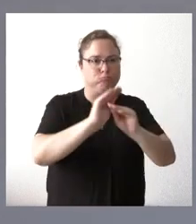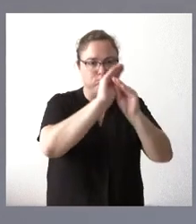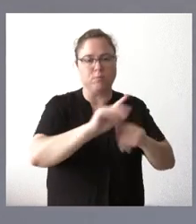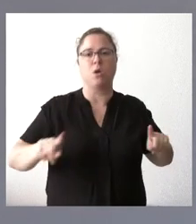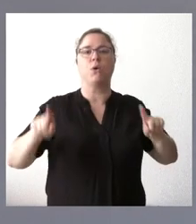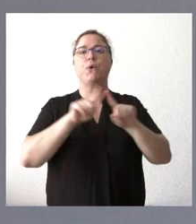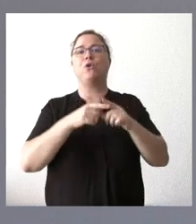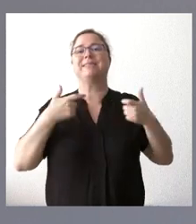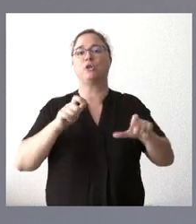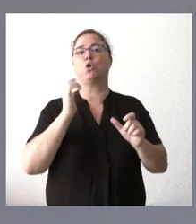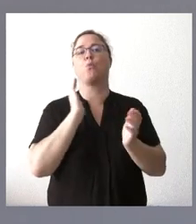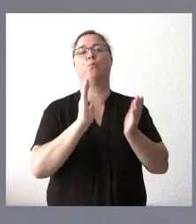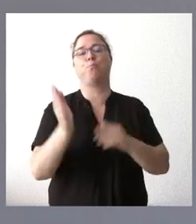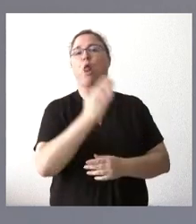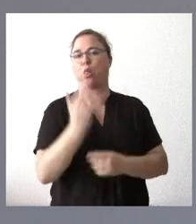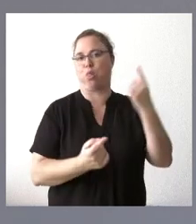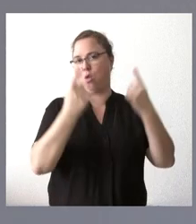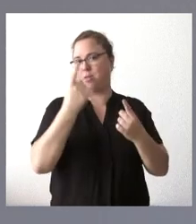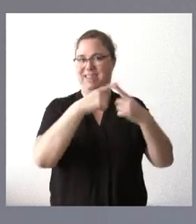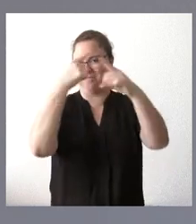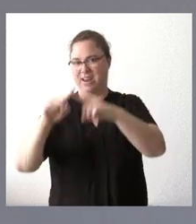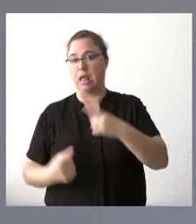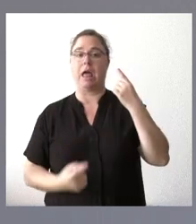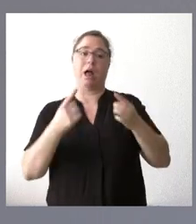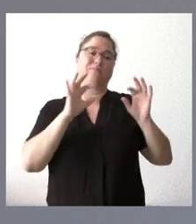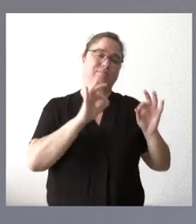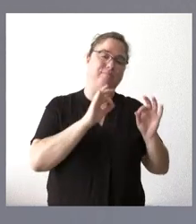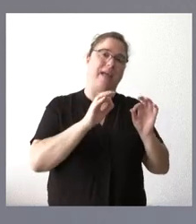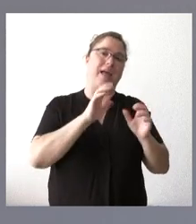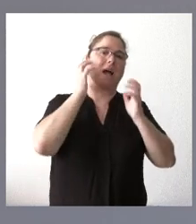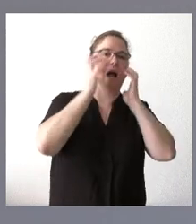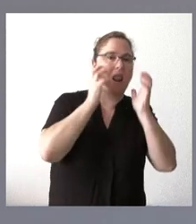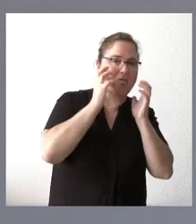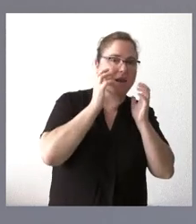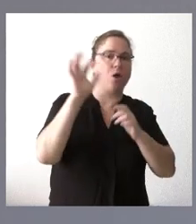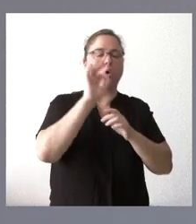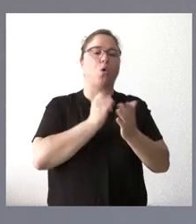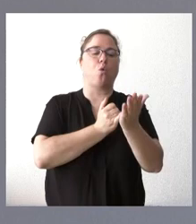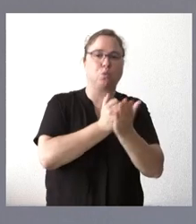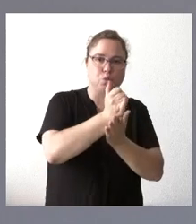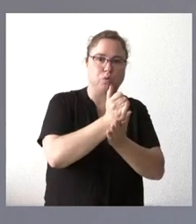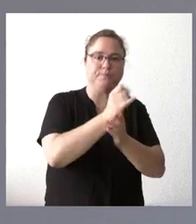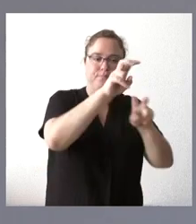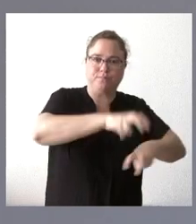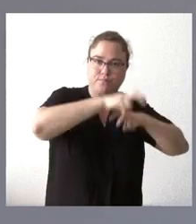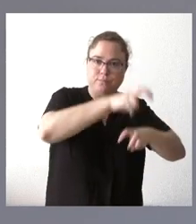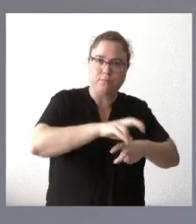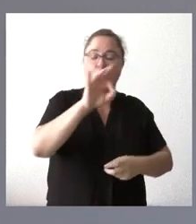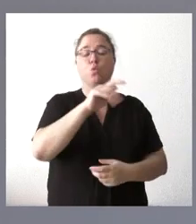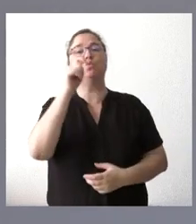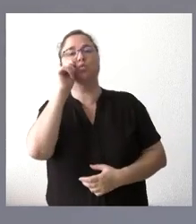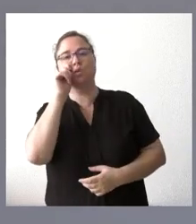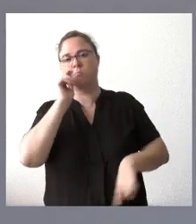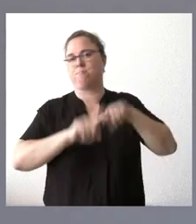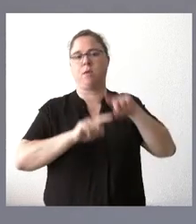sectores productivos afectados, en algunos casos más orientados a la actividad ganadera o agrícola o turística